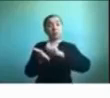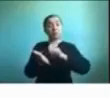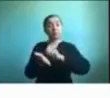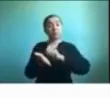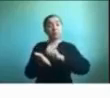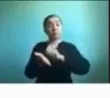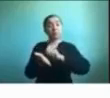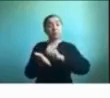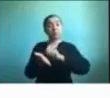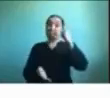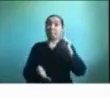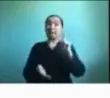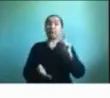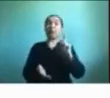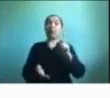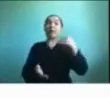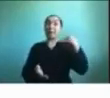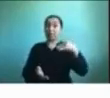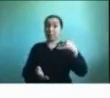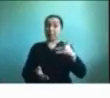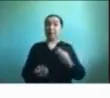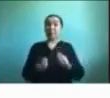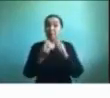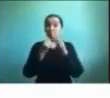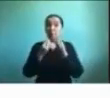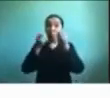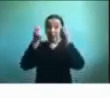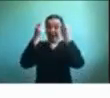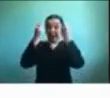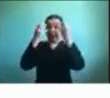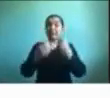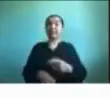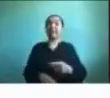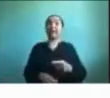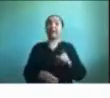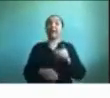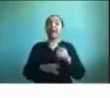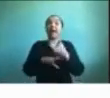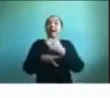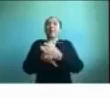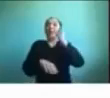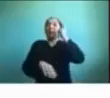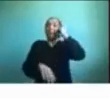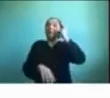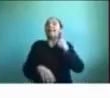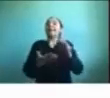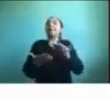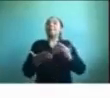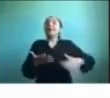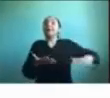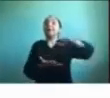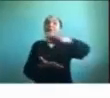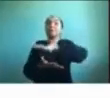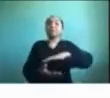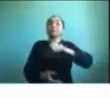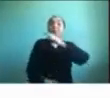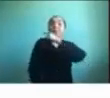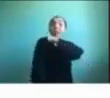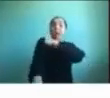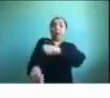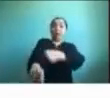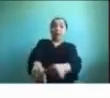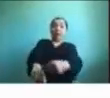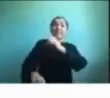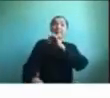aprendizaje, es importante considerar lo que está pasando actualmente en el país y en el mundo, y por eso quisimos empezar